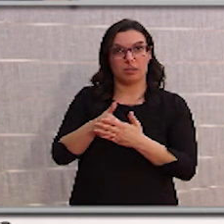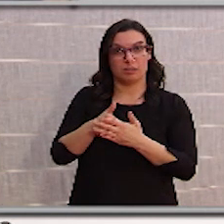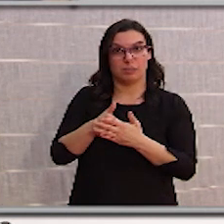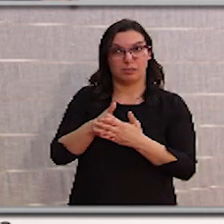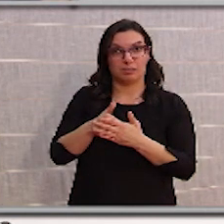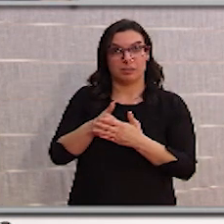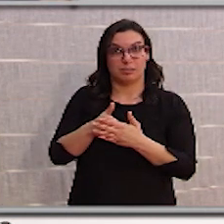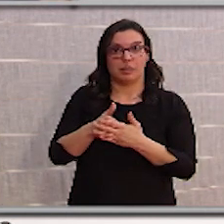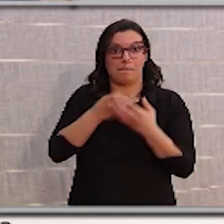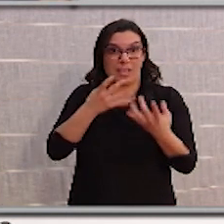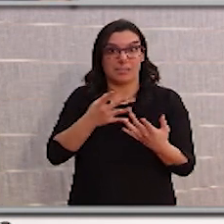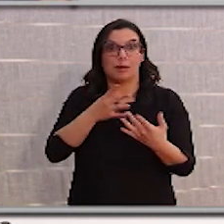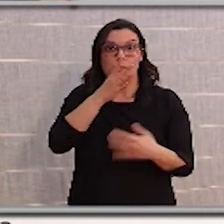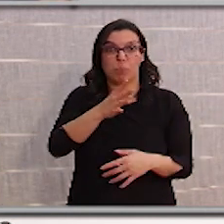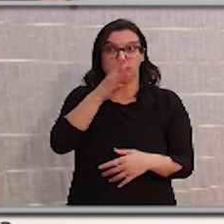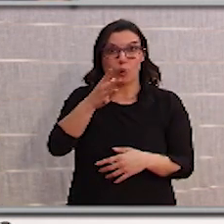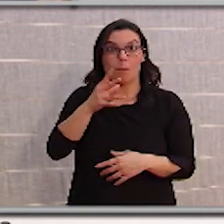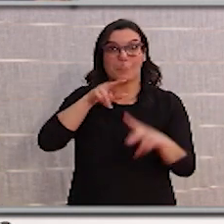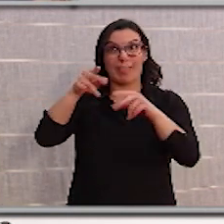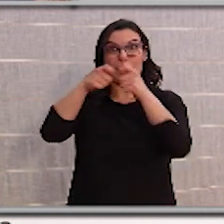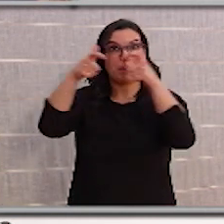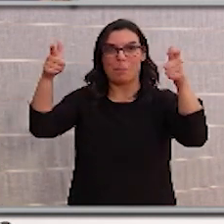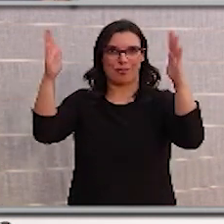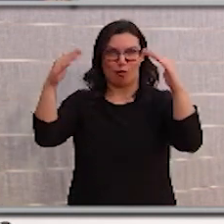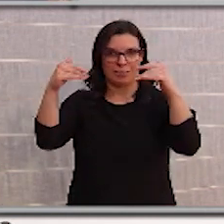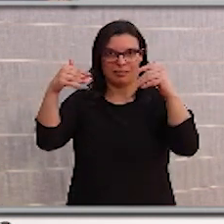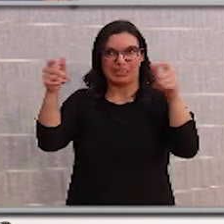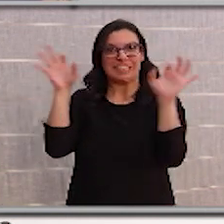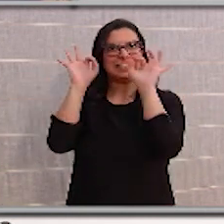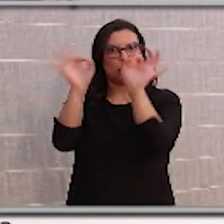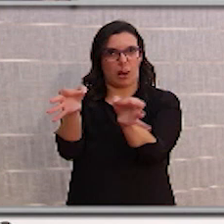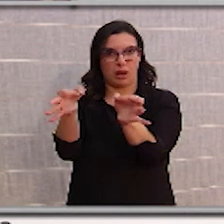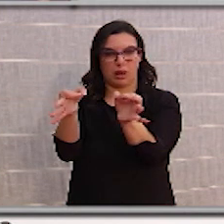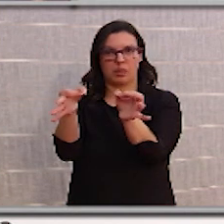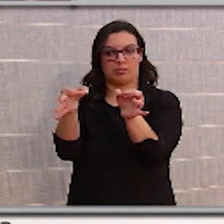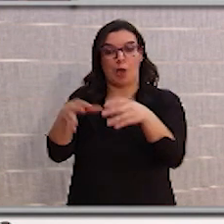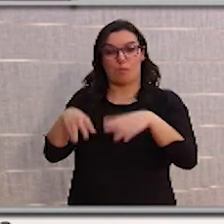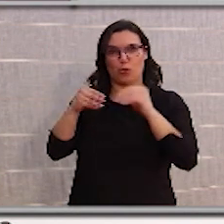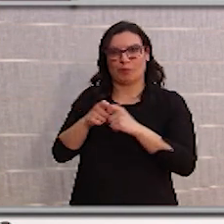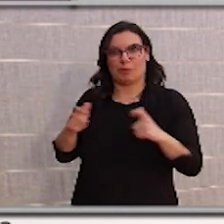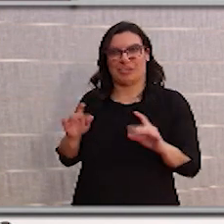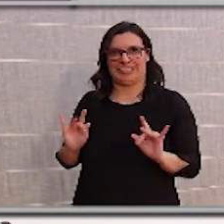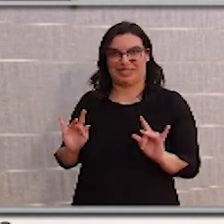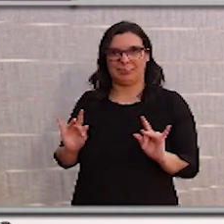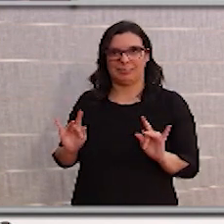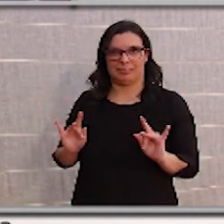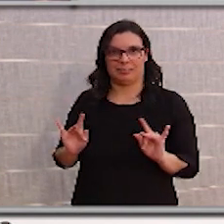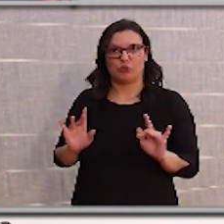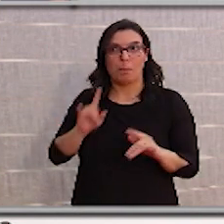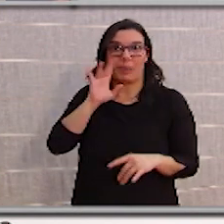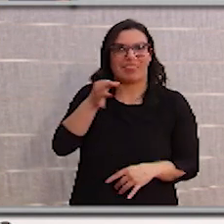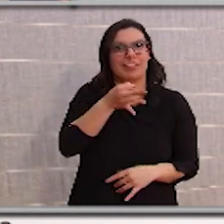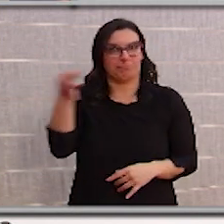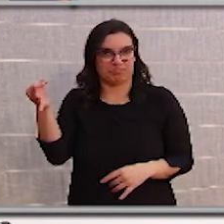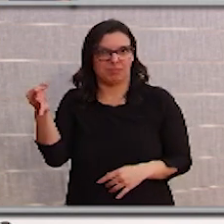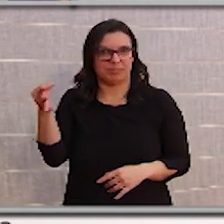crezca en Miranda, crezca en Burgos. Es decir, que cierto grado de eficacia parece que ha tenido.